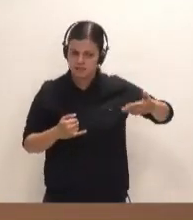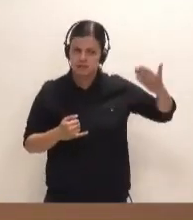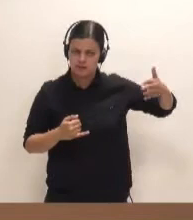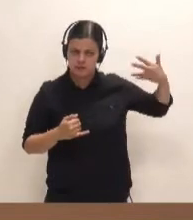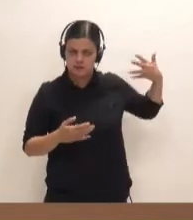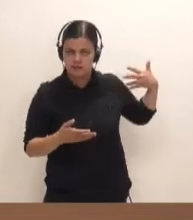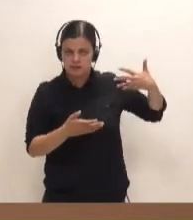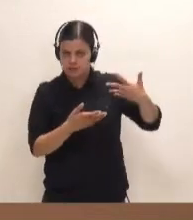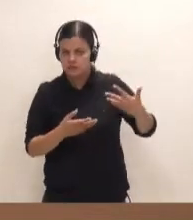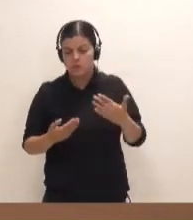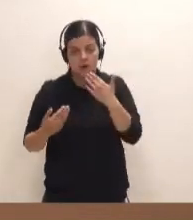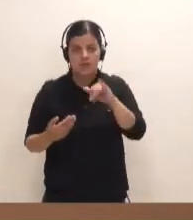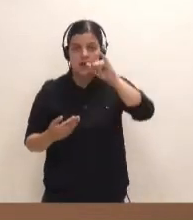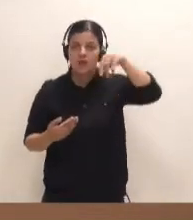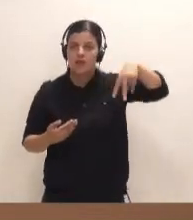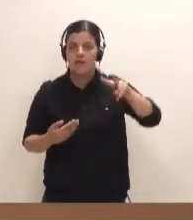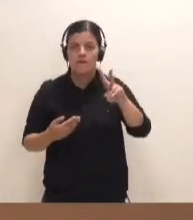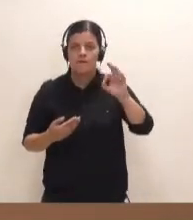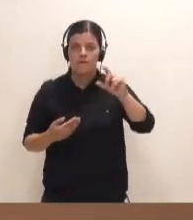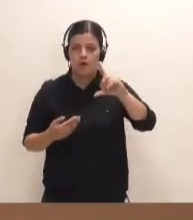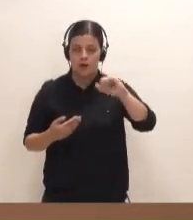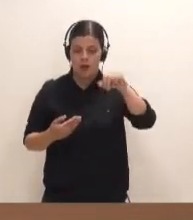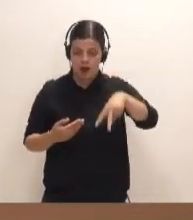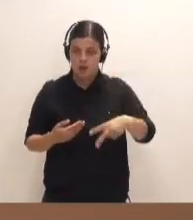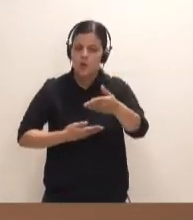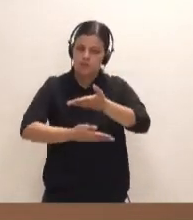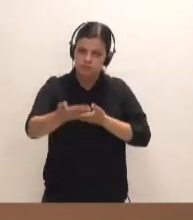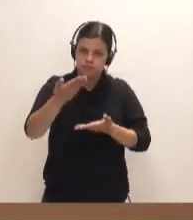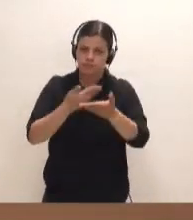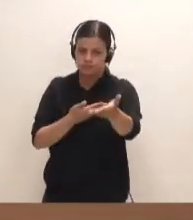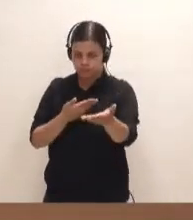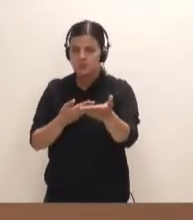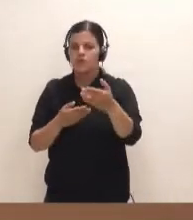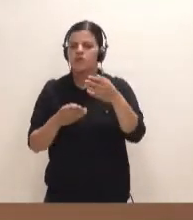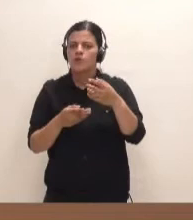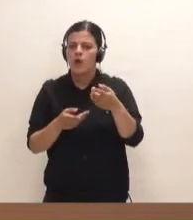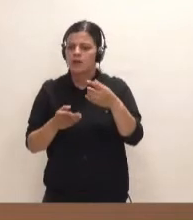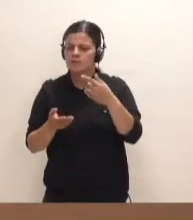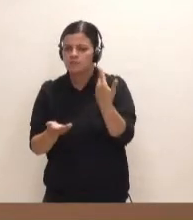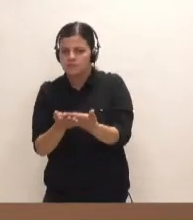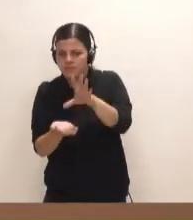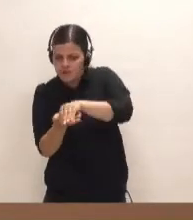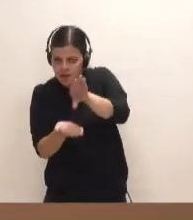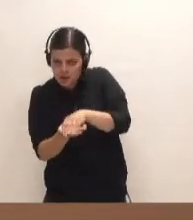Involcán colaborando en los registros y el control de la actividad